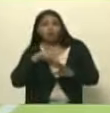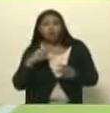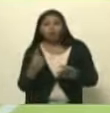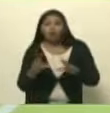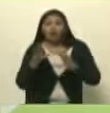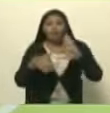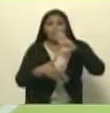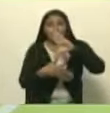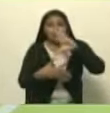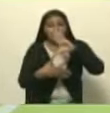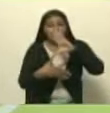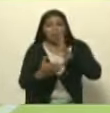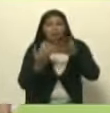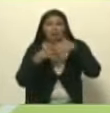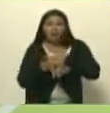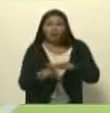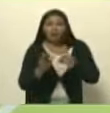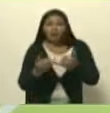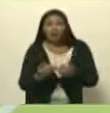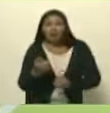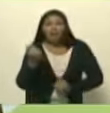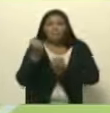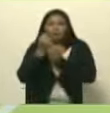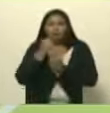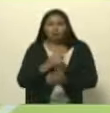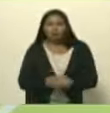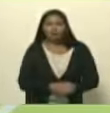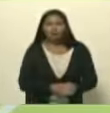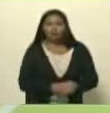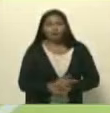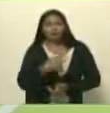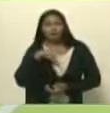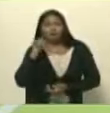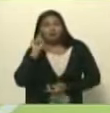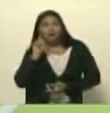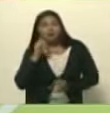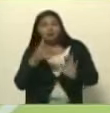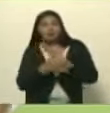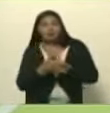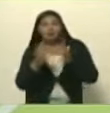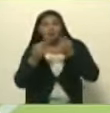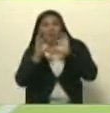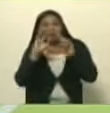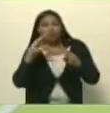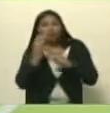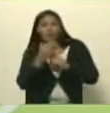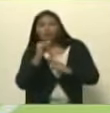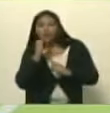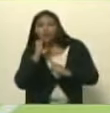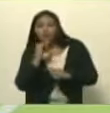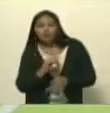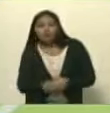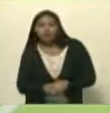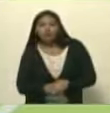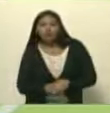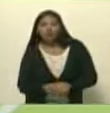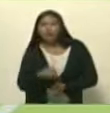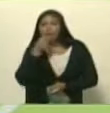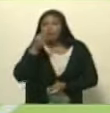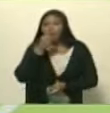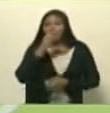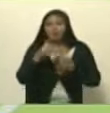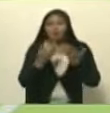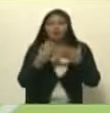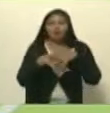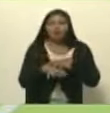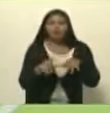Latina fuera integrada solidaria y eso necesita de otra cultura y otra información un periodismo de integración